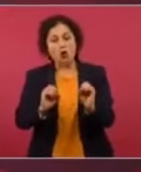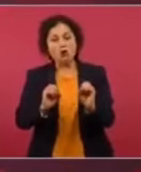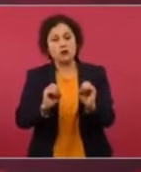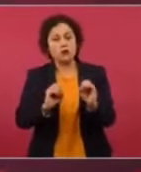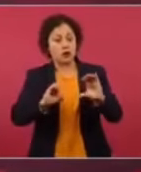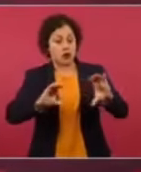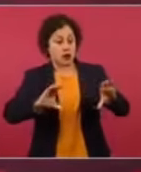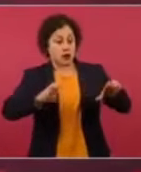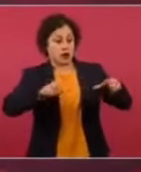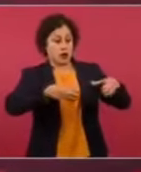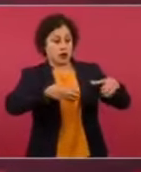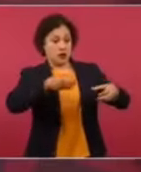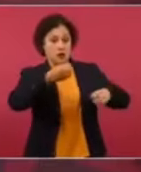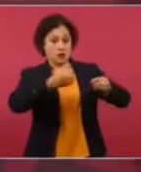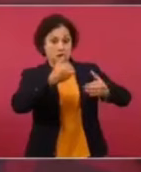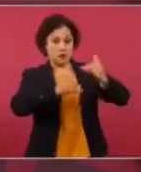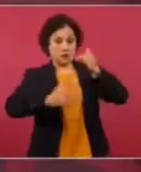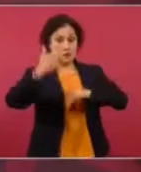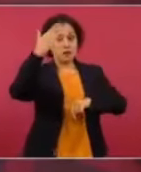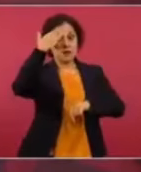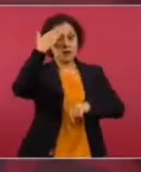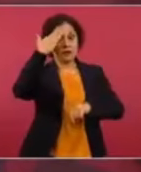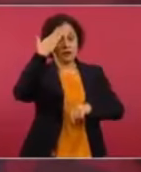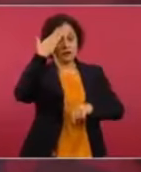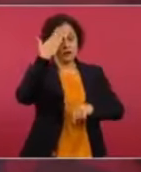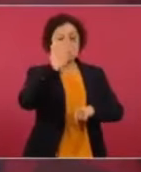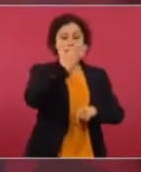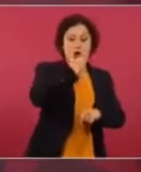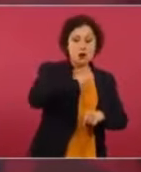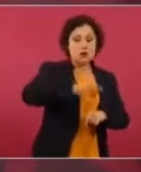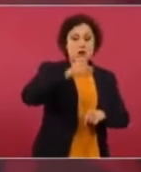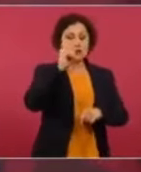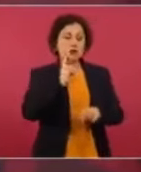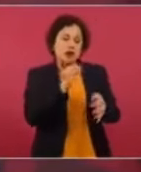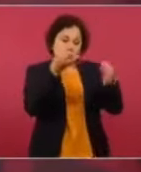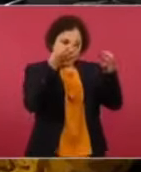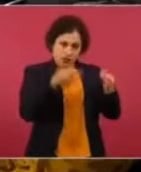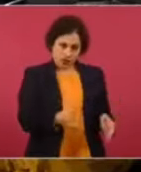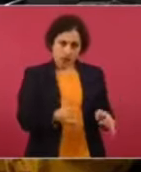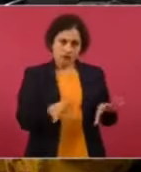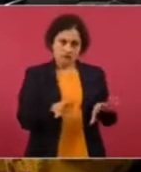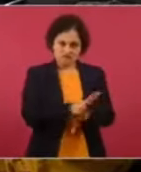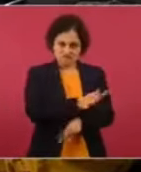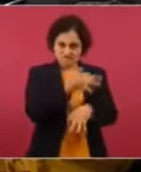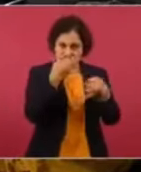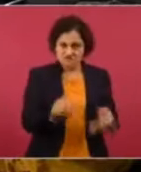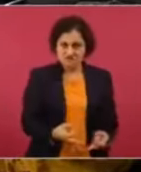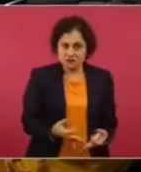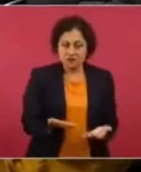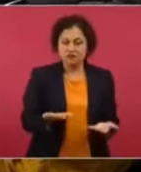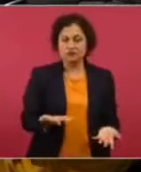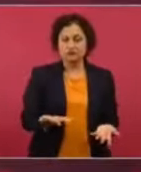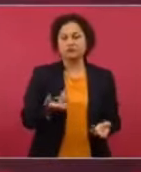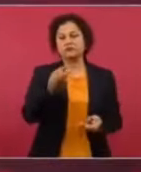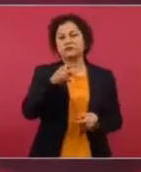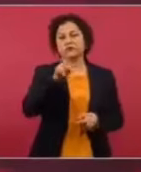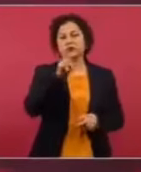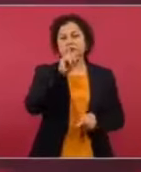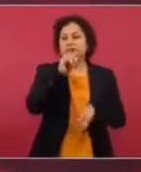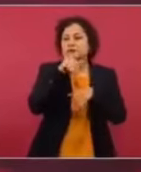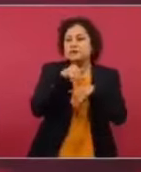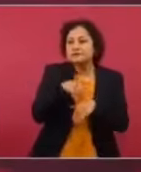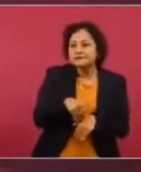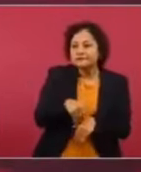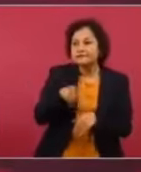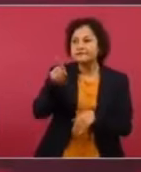hombres íntegros, no empleados del poder